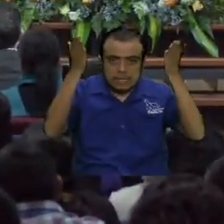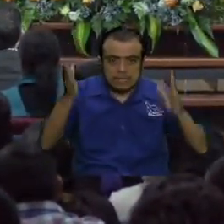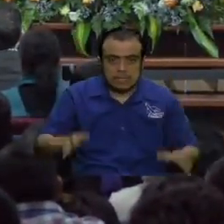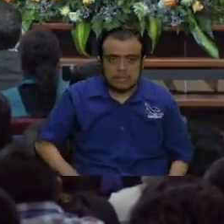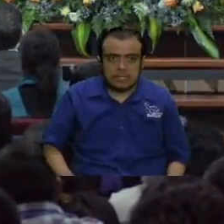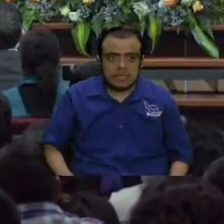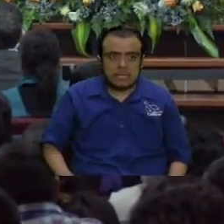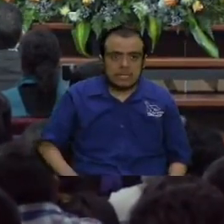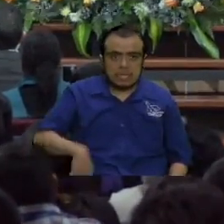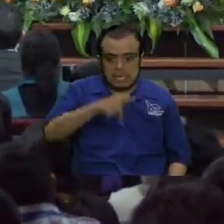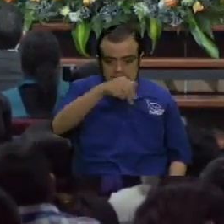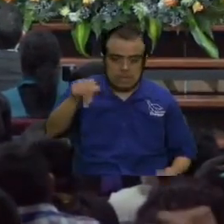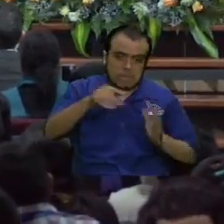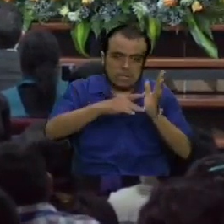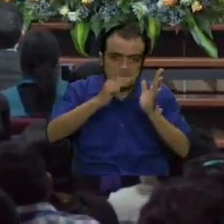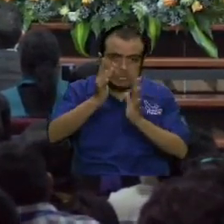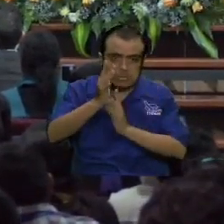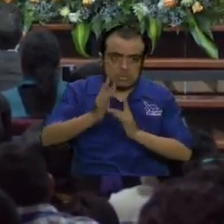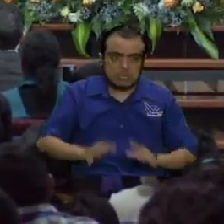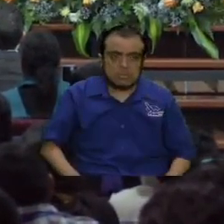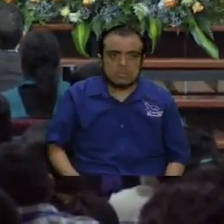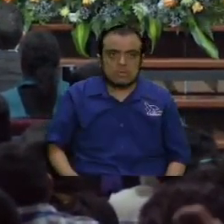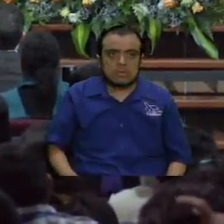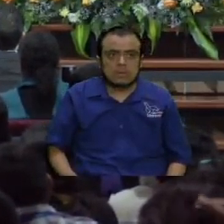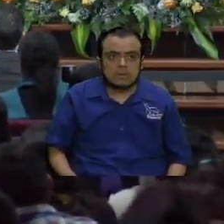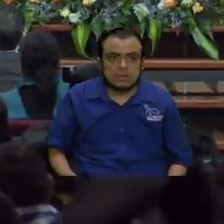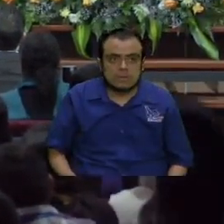en el nombre de Jesús bueno yo